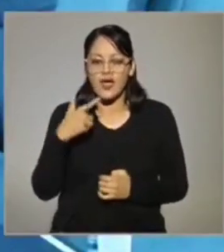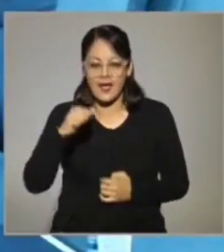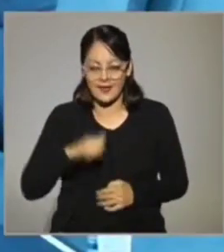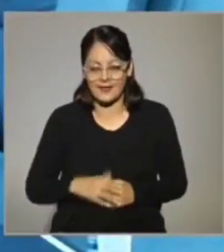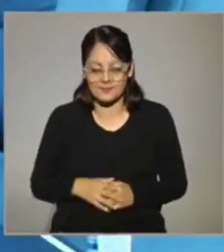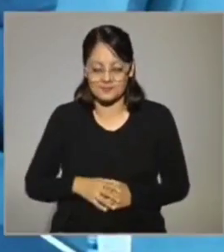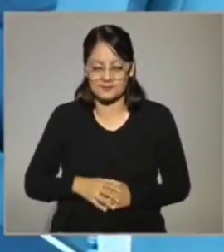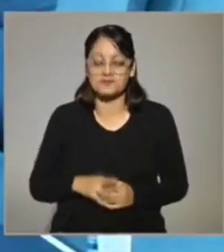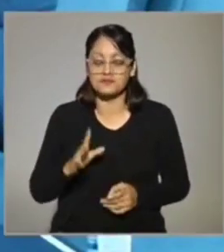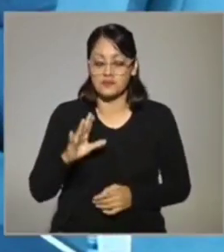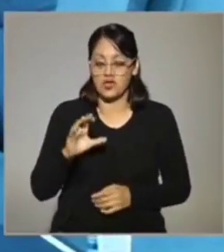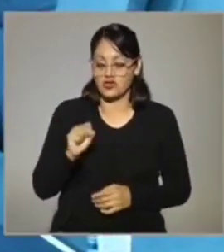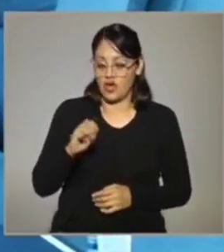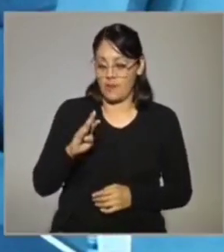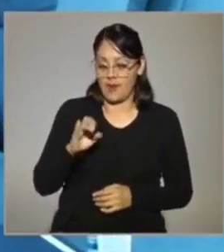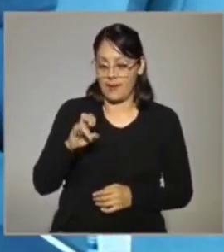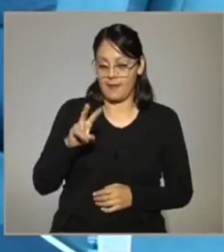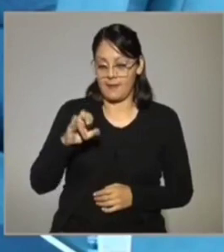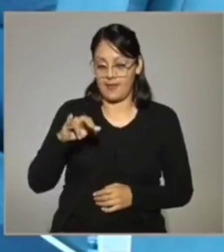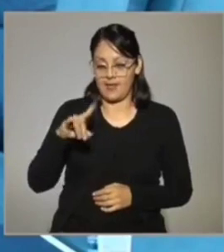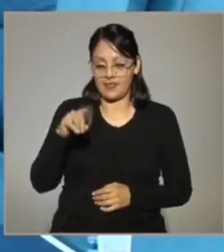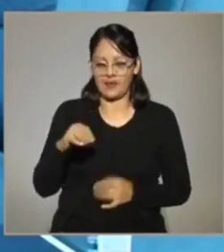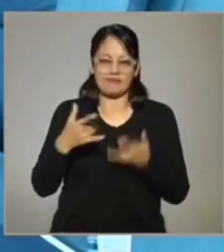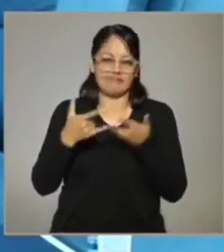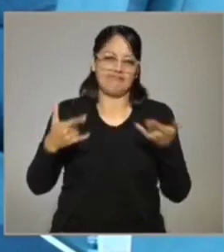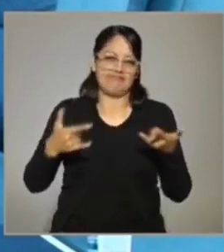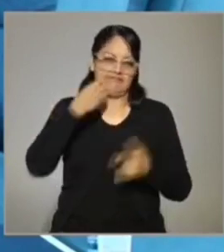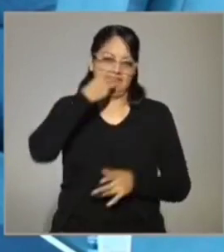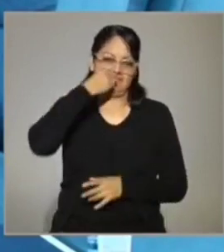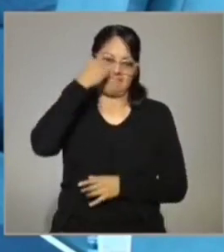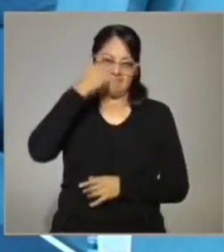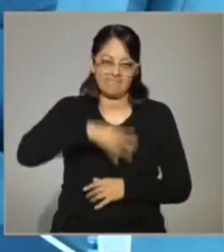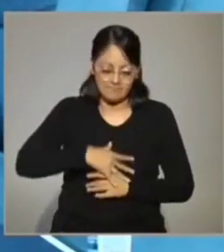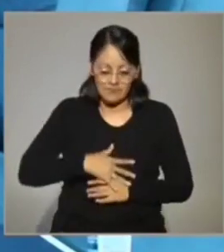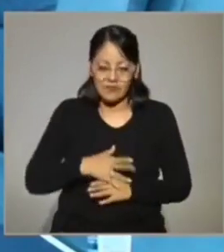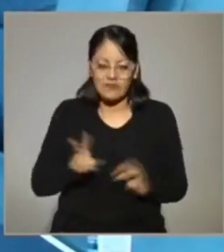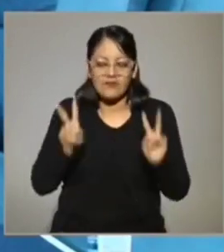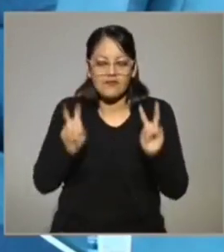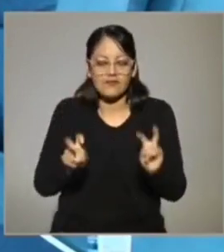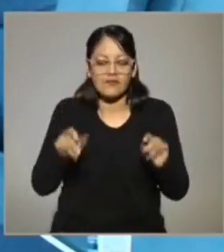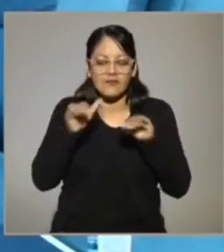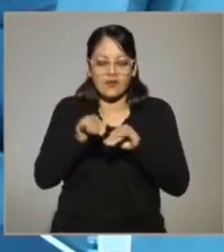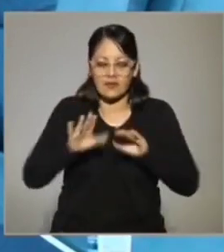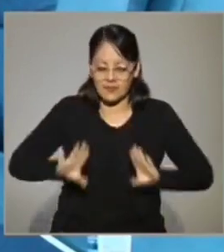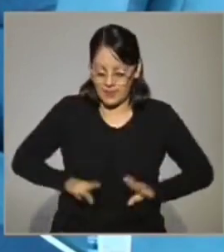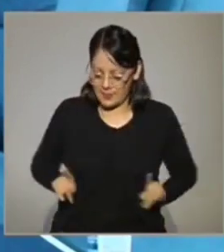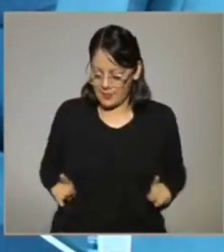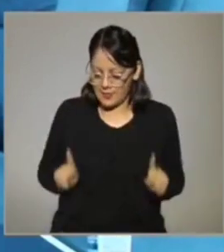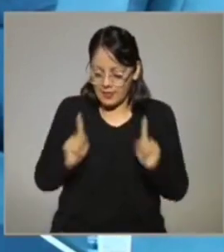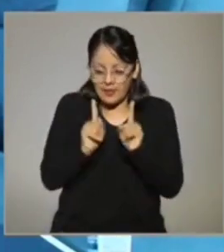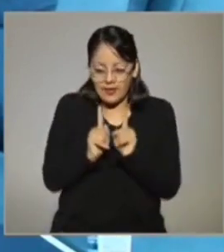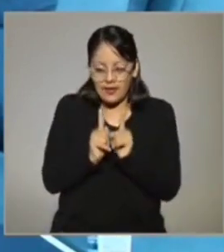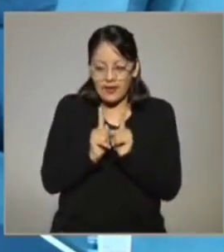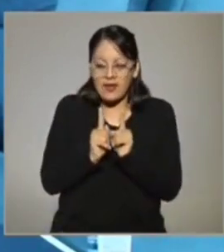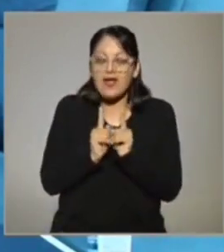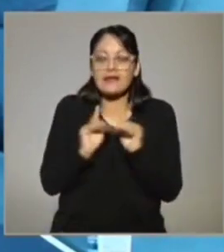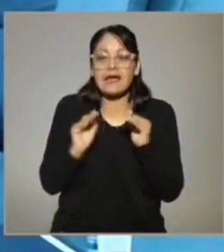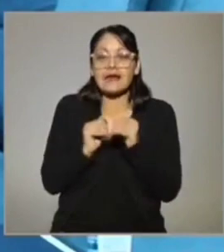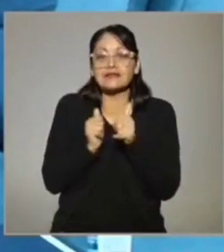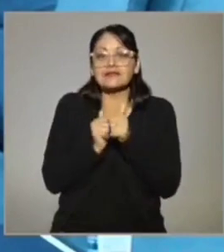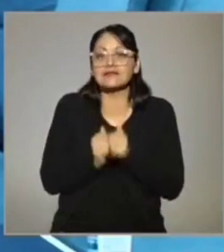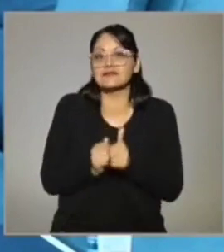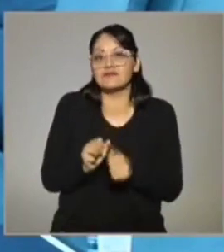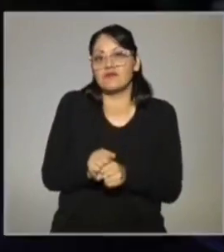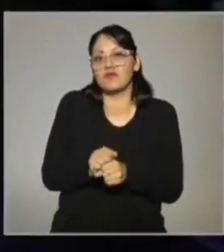Sobreviviendo es una historia increíble que habla acerca de una pareja en la pandemia y que